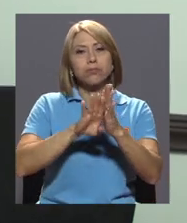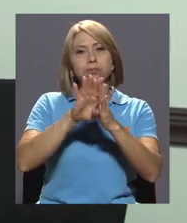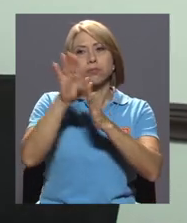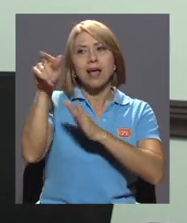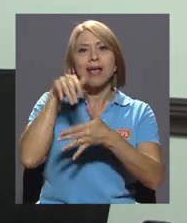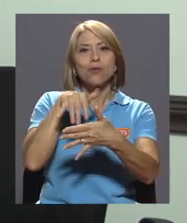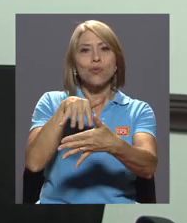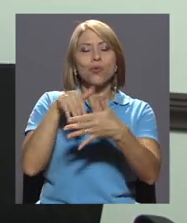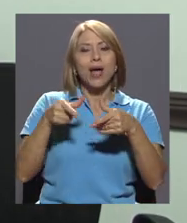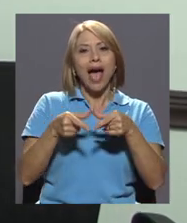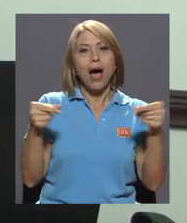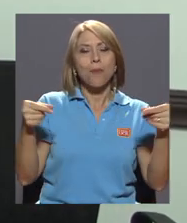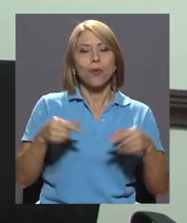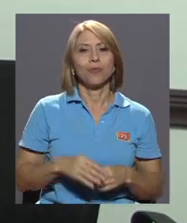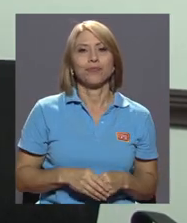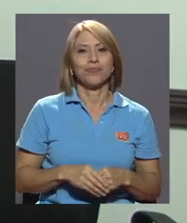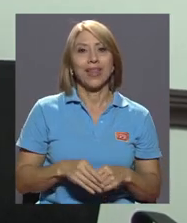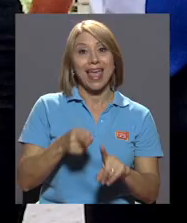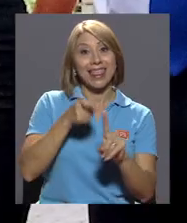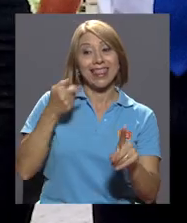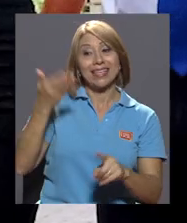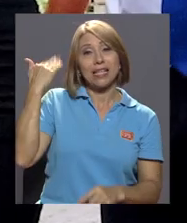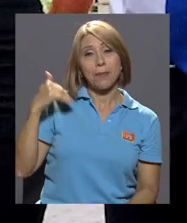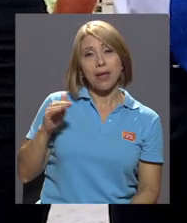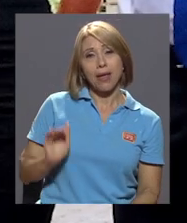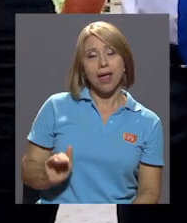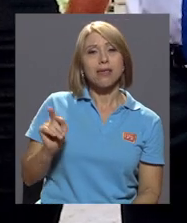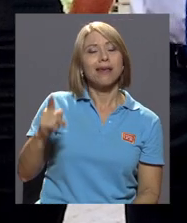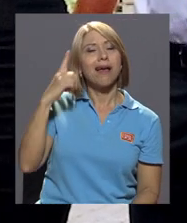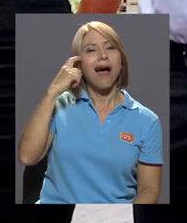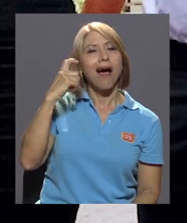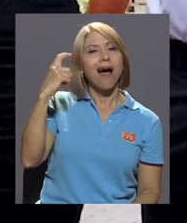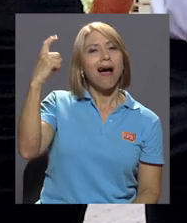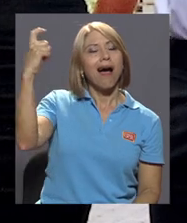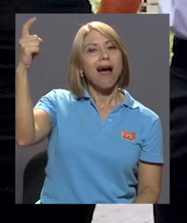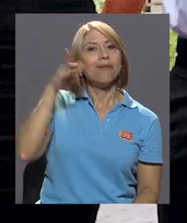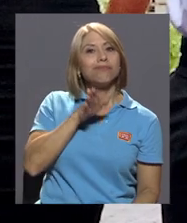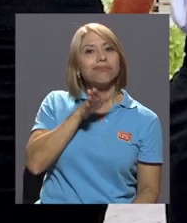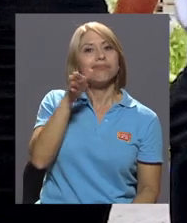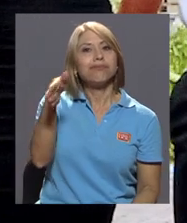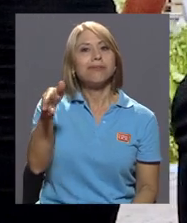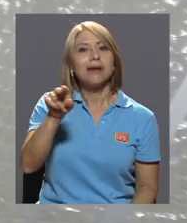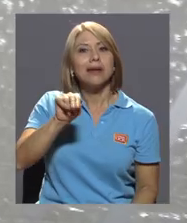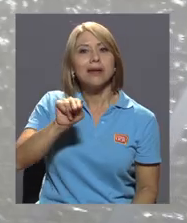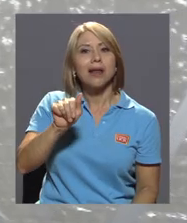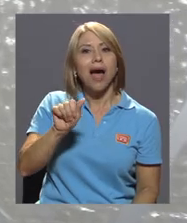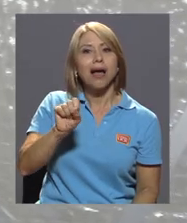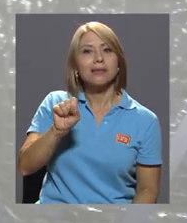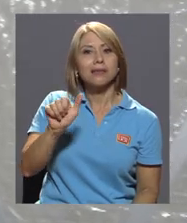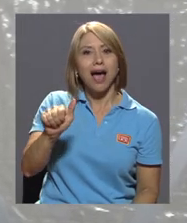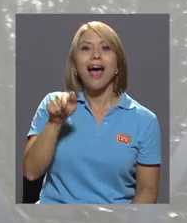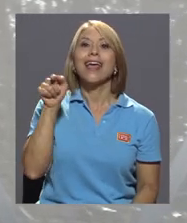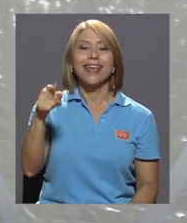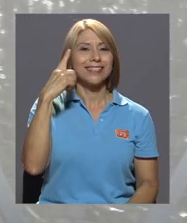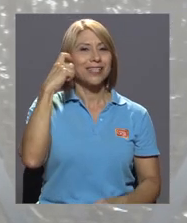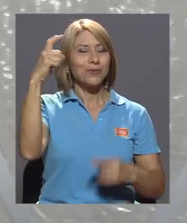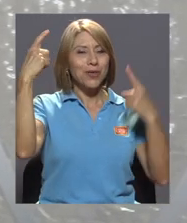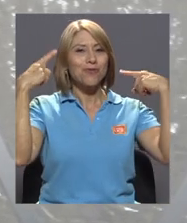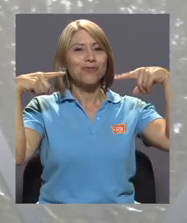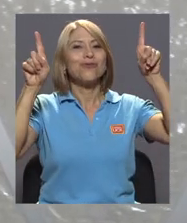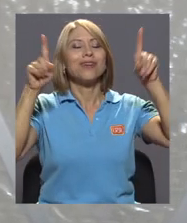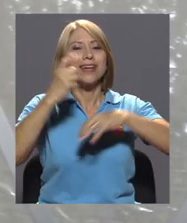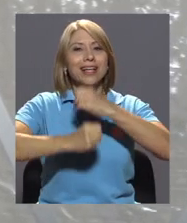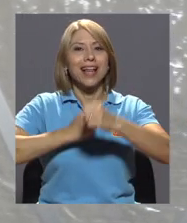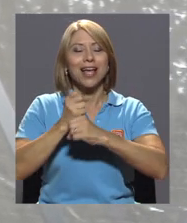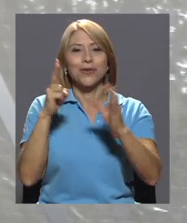que realizó en Japón. Desde pequeña Mariela soñó con ir a la NASA, y este sueño se convirtió en realidad en el